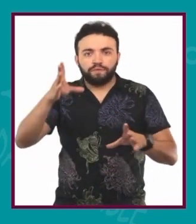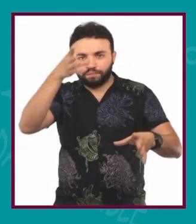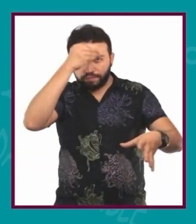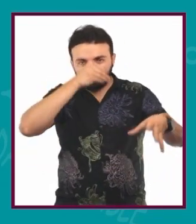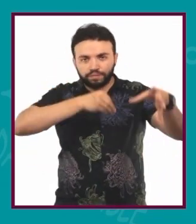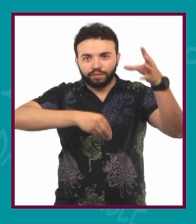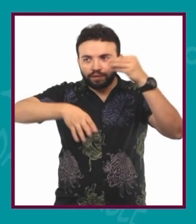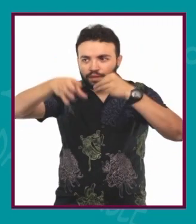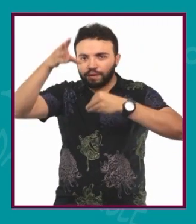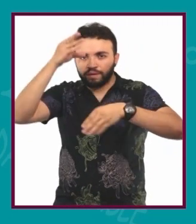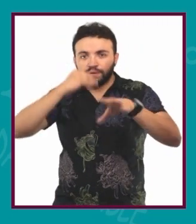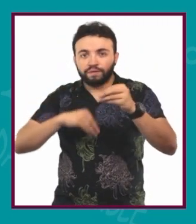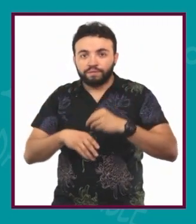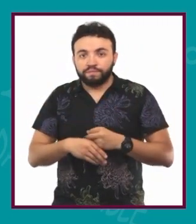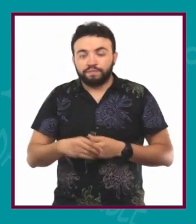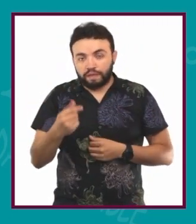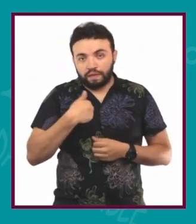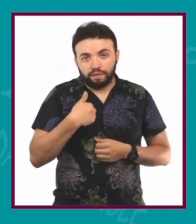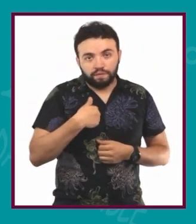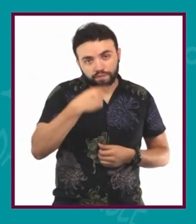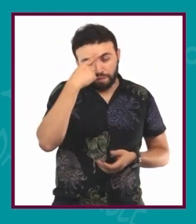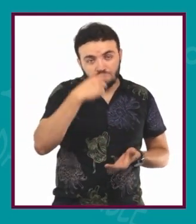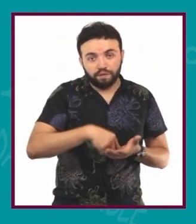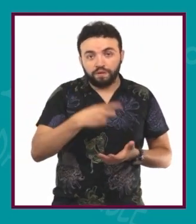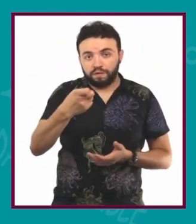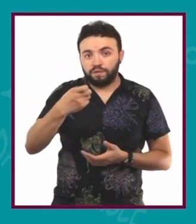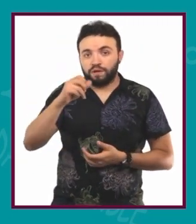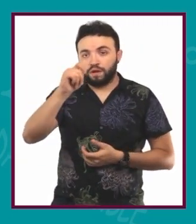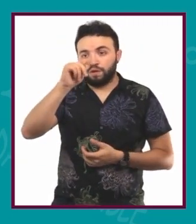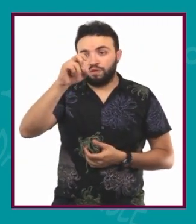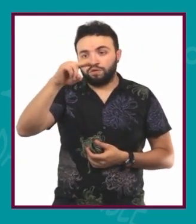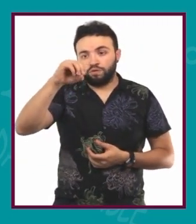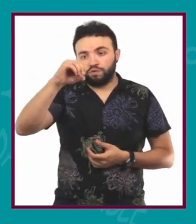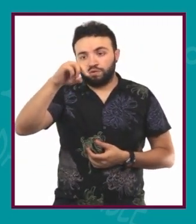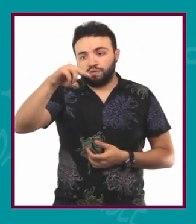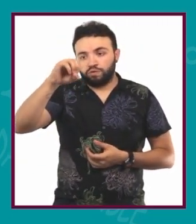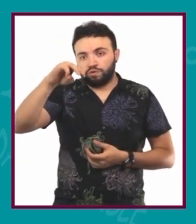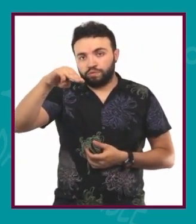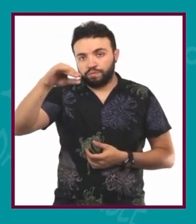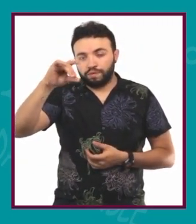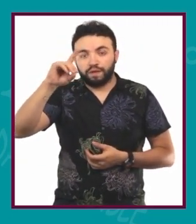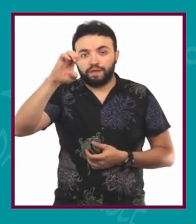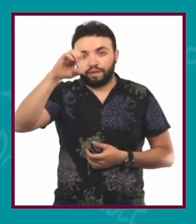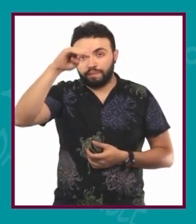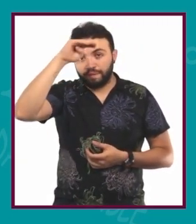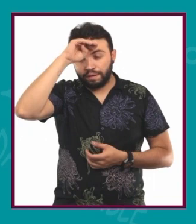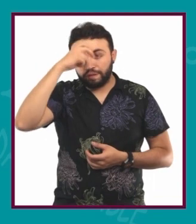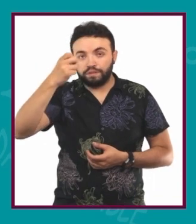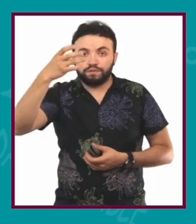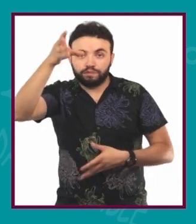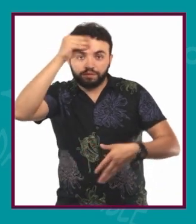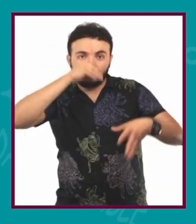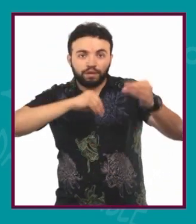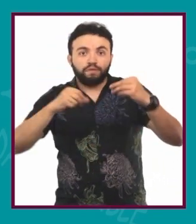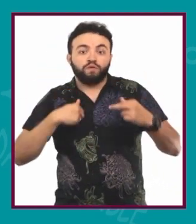sí me parece que la autonomía de pensamiento es un aprendizaje. Es decir, no nacemos con autonomía de pensamiento, sino que la vamos